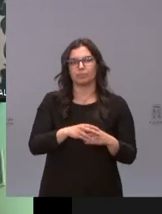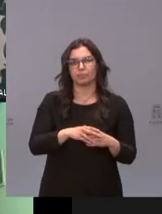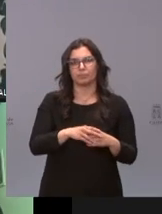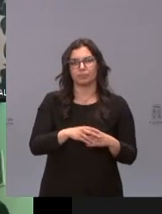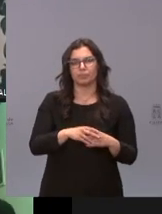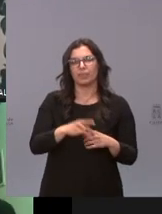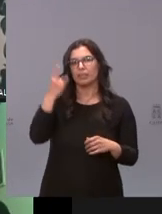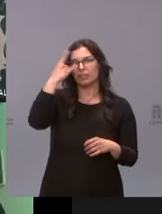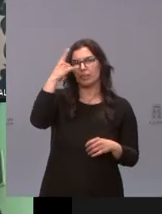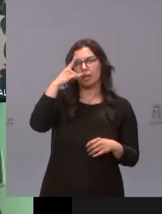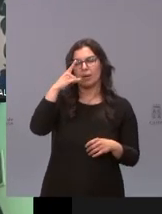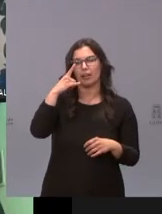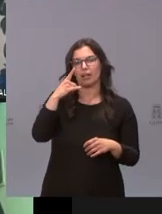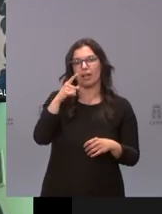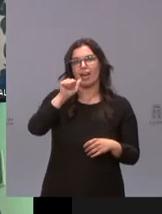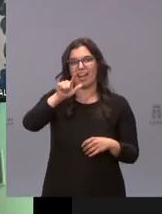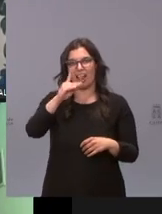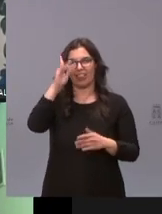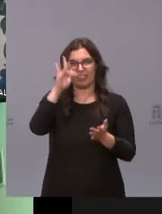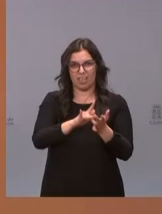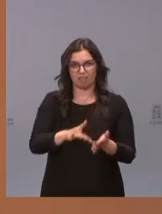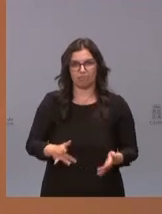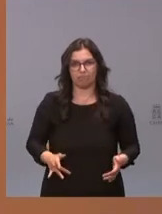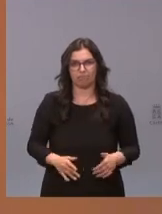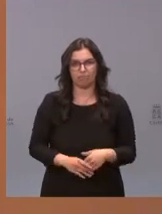de Salamanca al día cuando quieras César